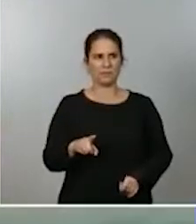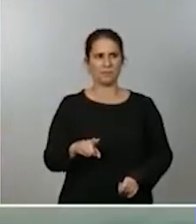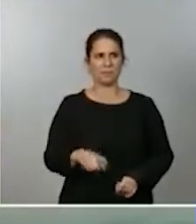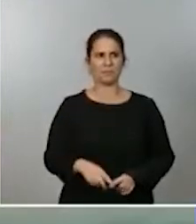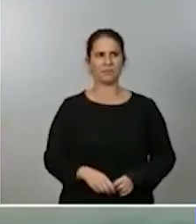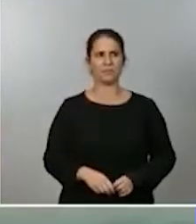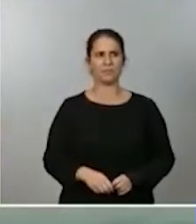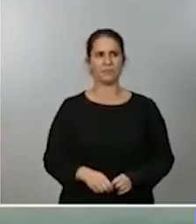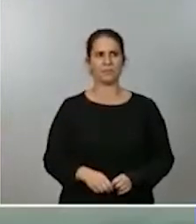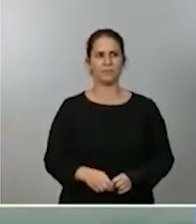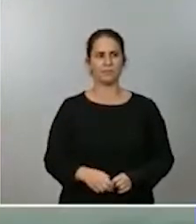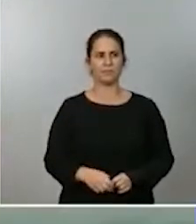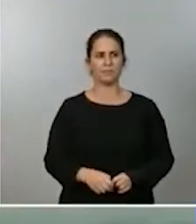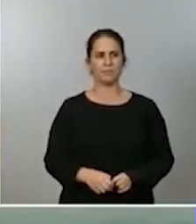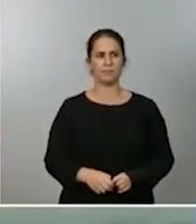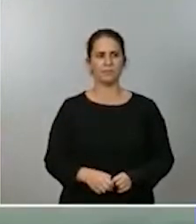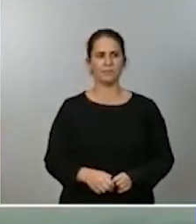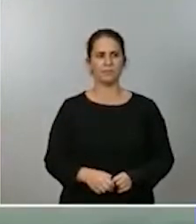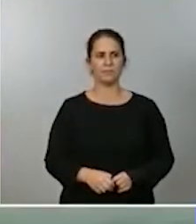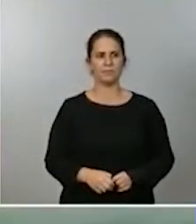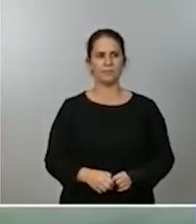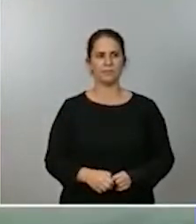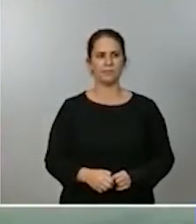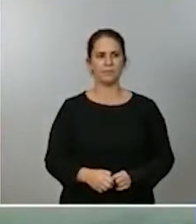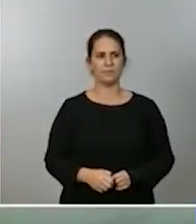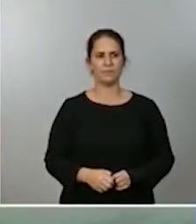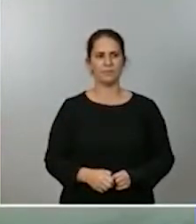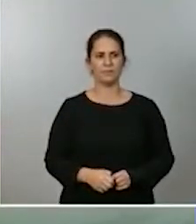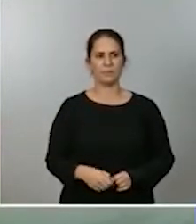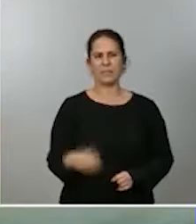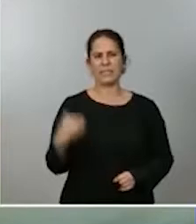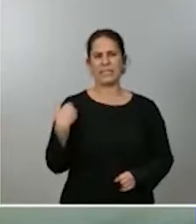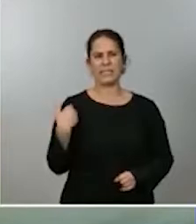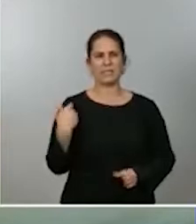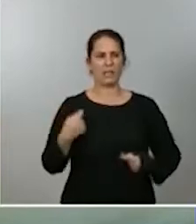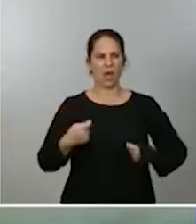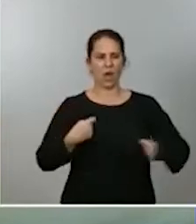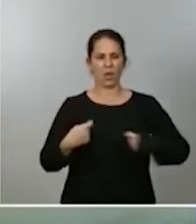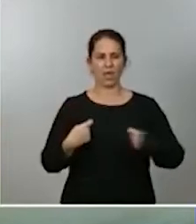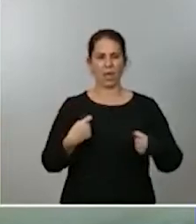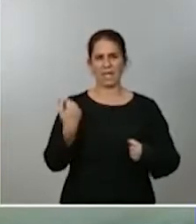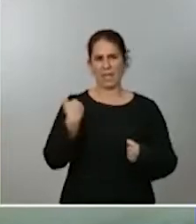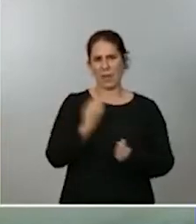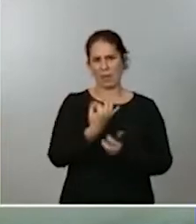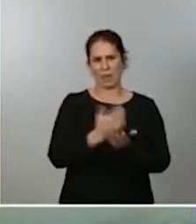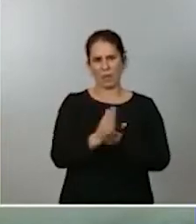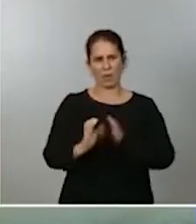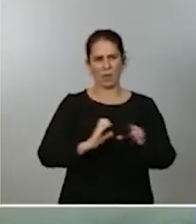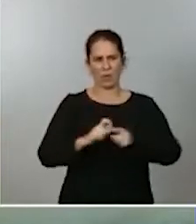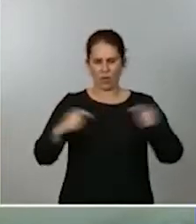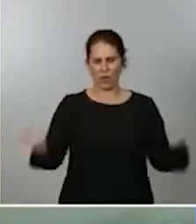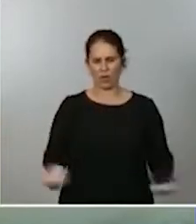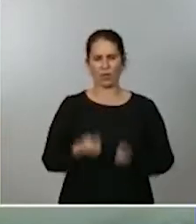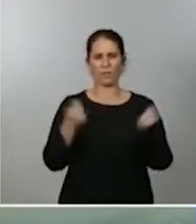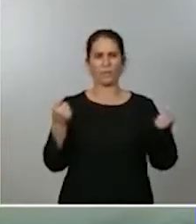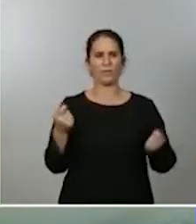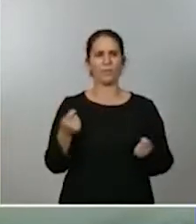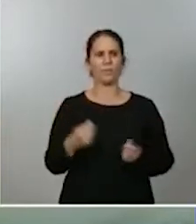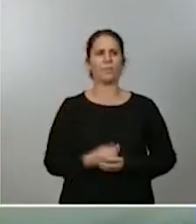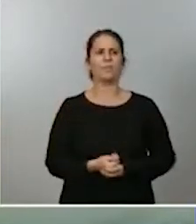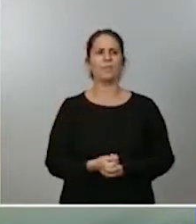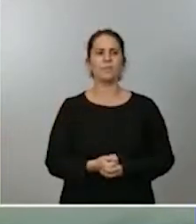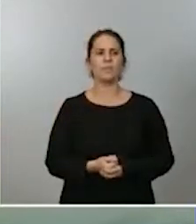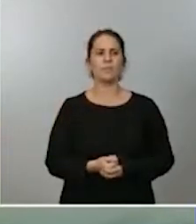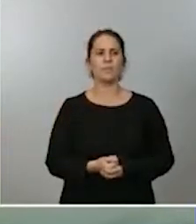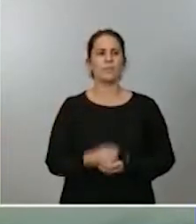Se está probando, se acaba de negociar, según hemos publicado varios medios, que en la LOMLOE se elimina la referencia al castellano